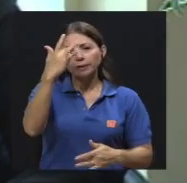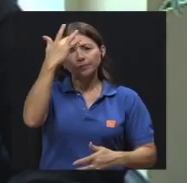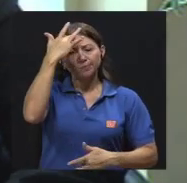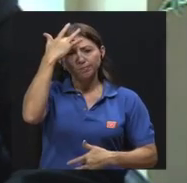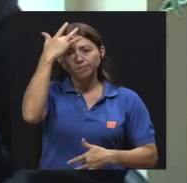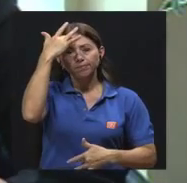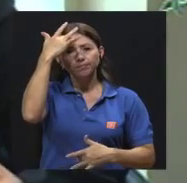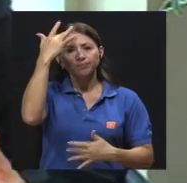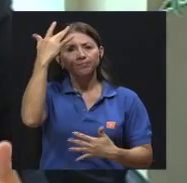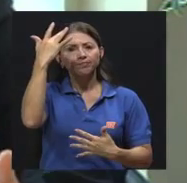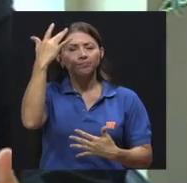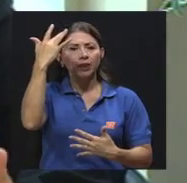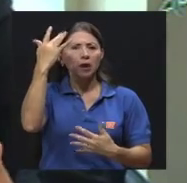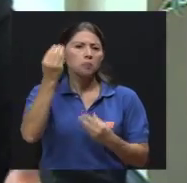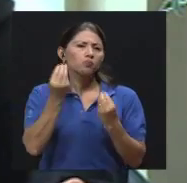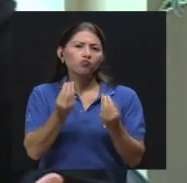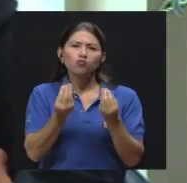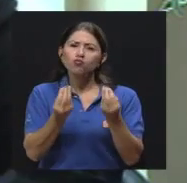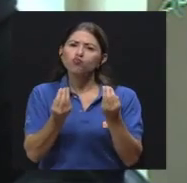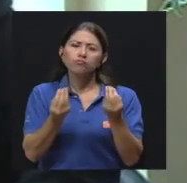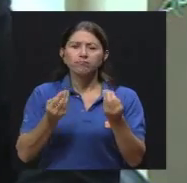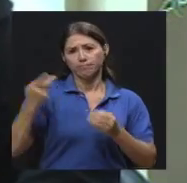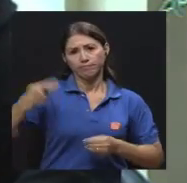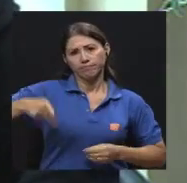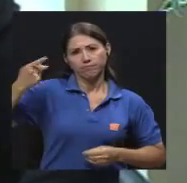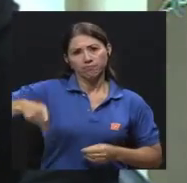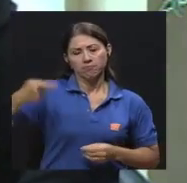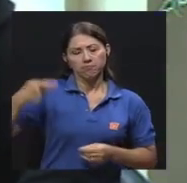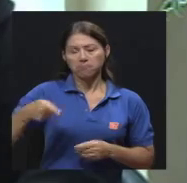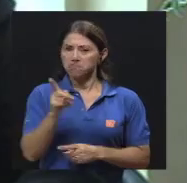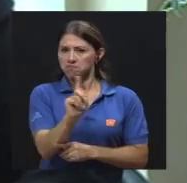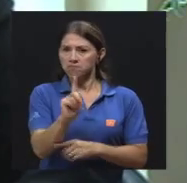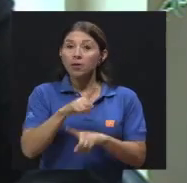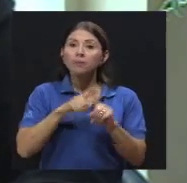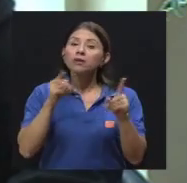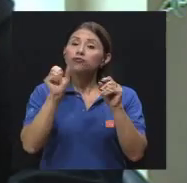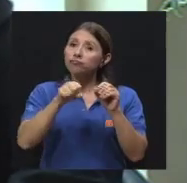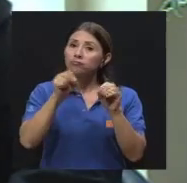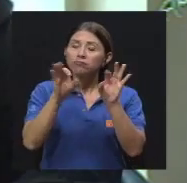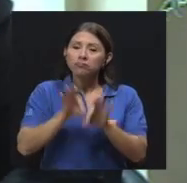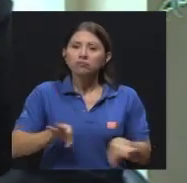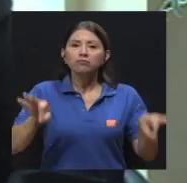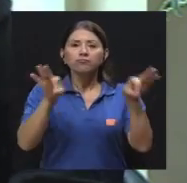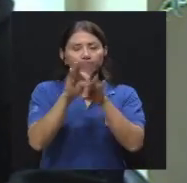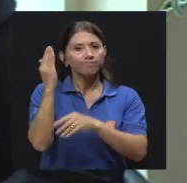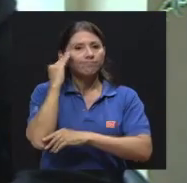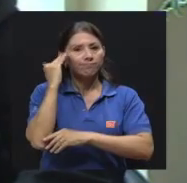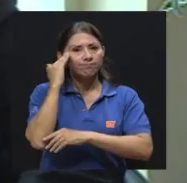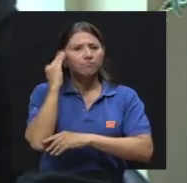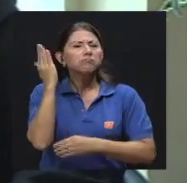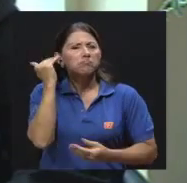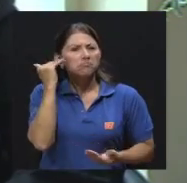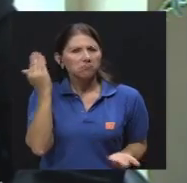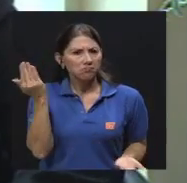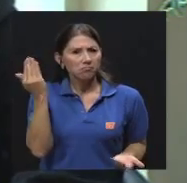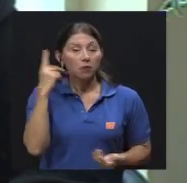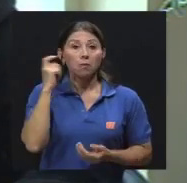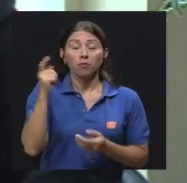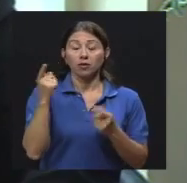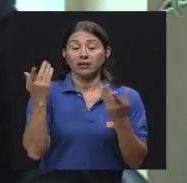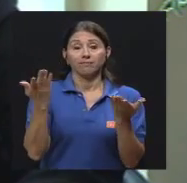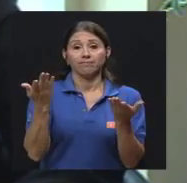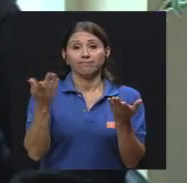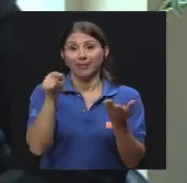altamente peligrosas, ¿verdad? Sí es importante pues conocerlas. ¿Por qué? Porque nos causa